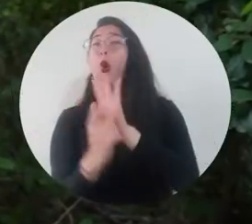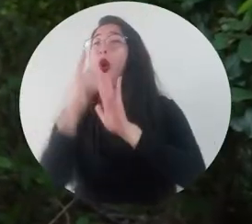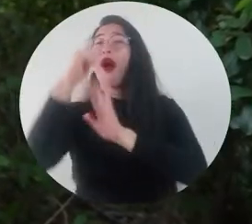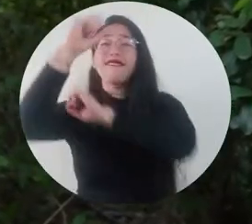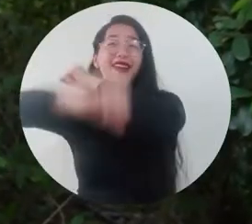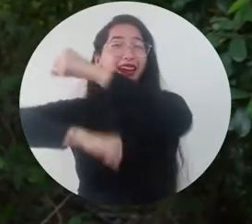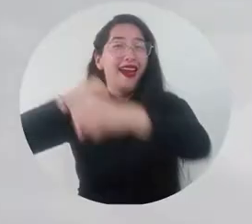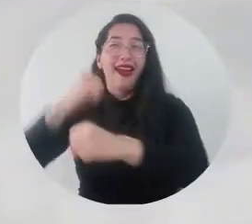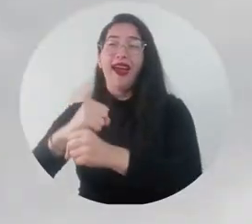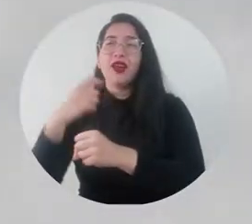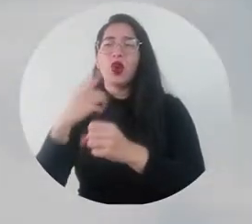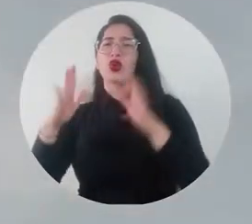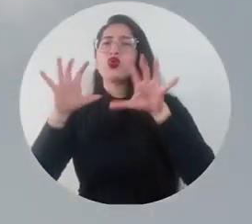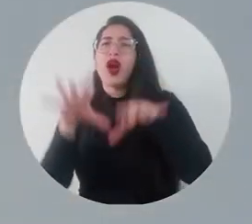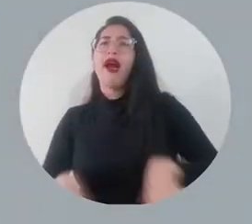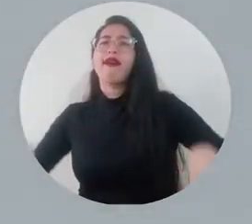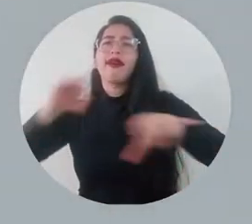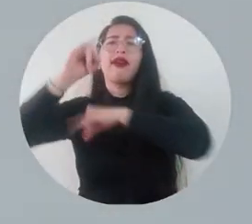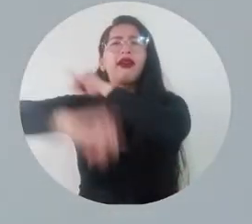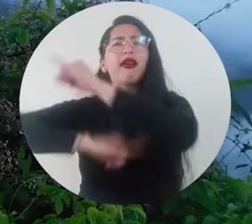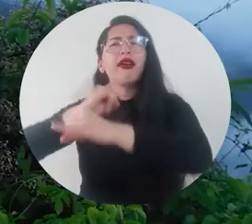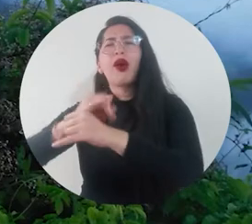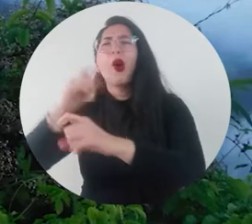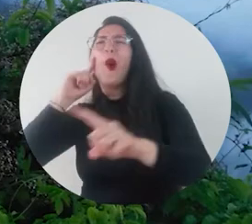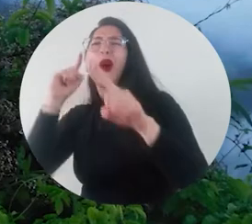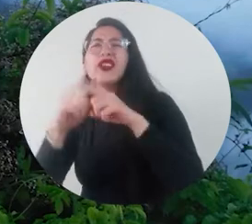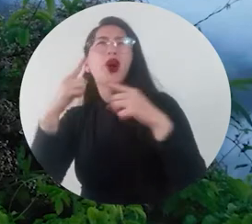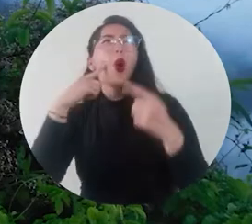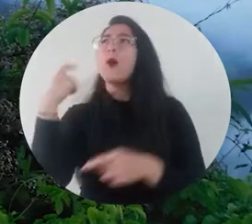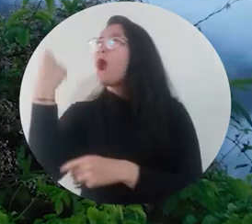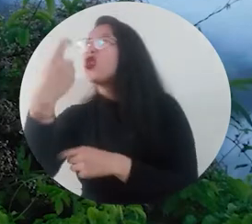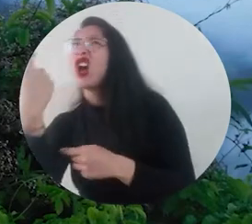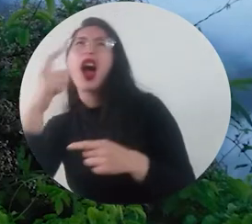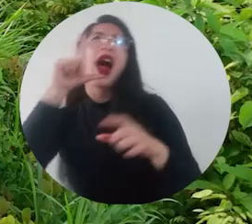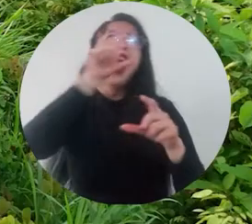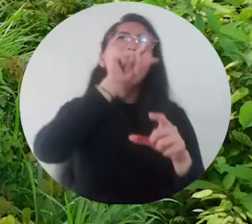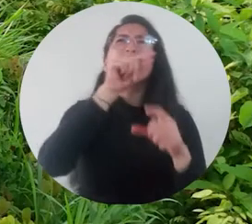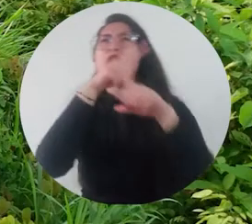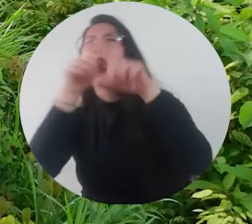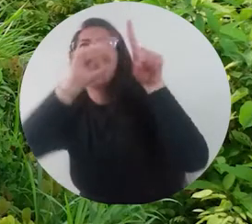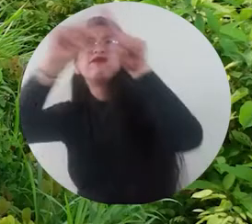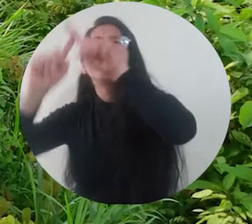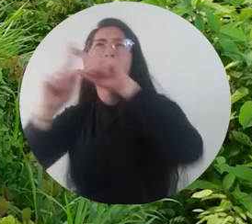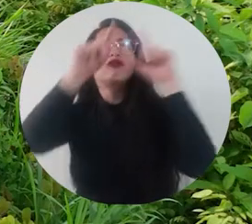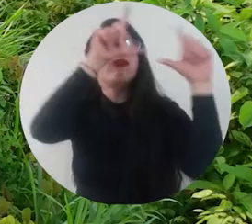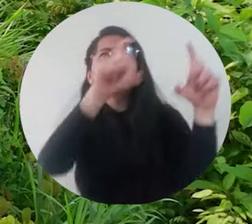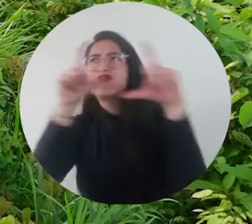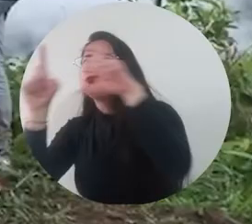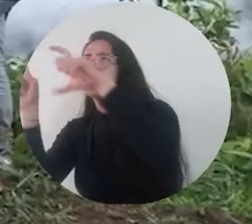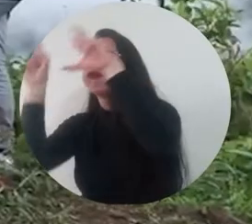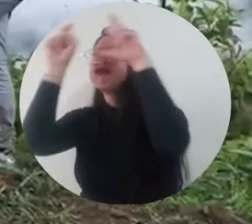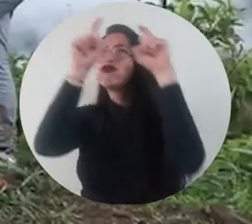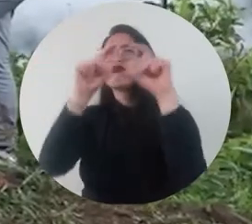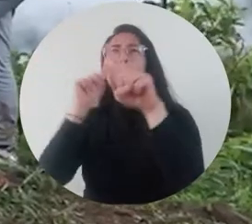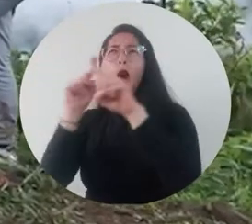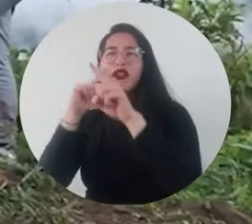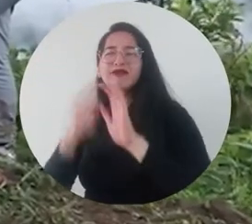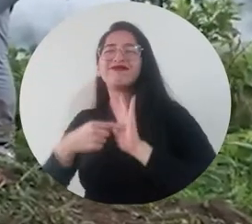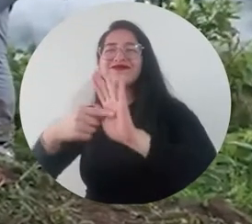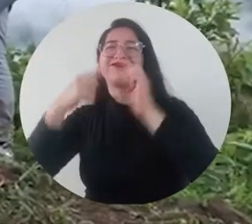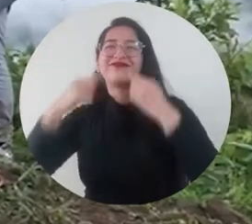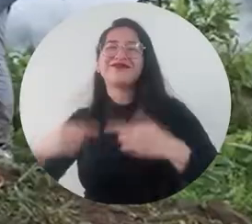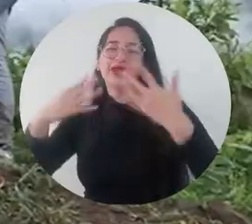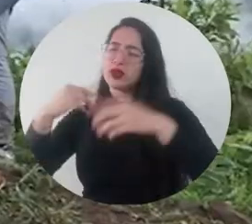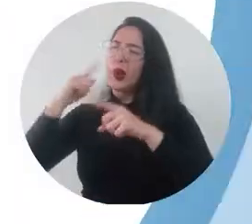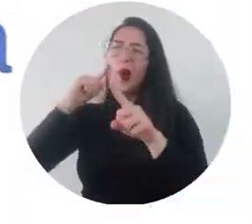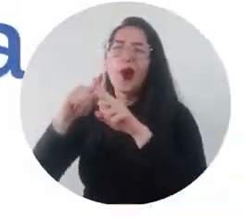se unen una vez al año a esa actividad internacional en la que se adentran a zonas rurales y urbanas para aportar al conteo de aves y a